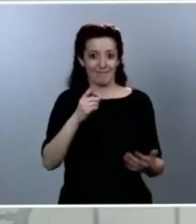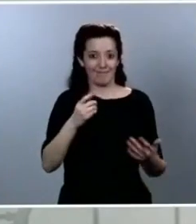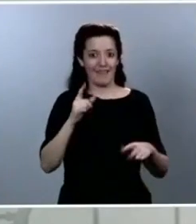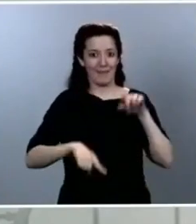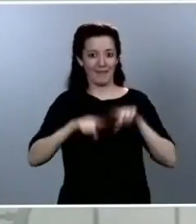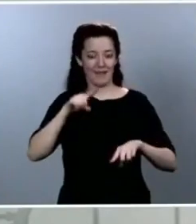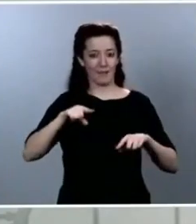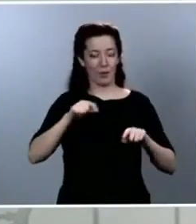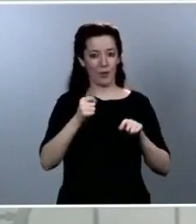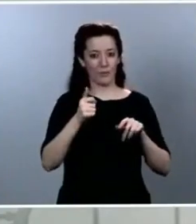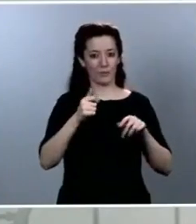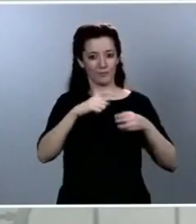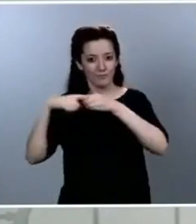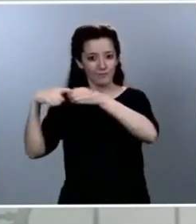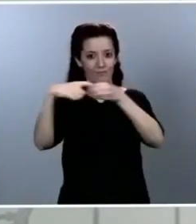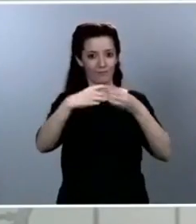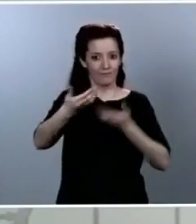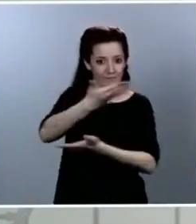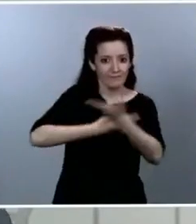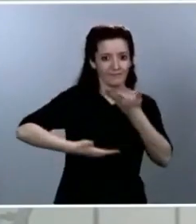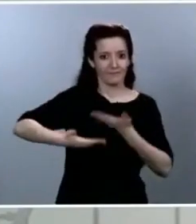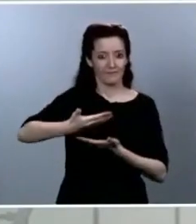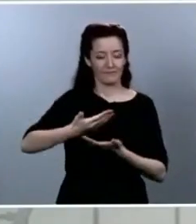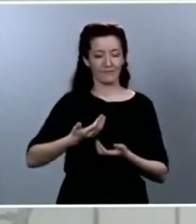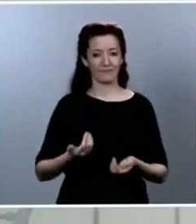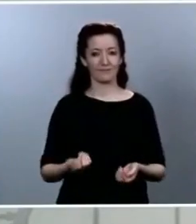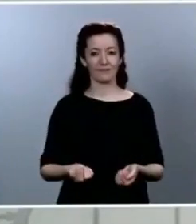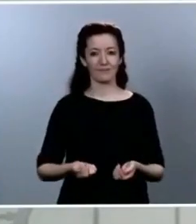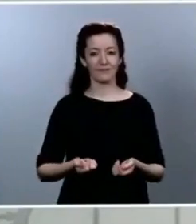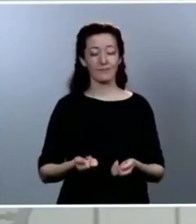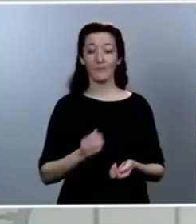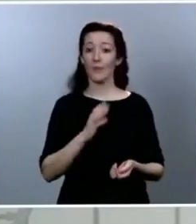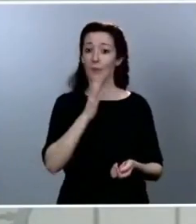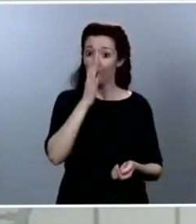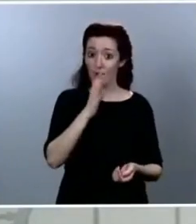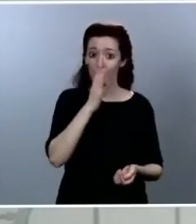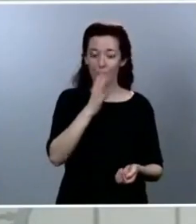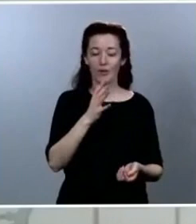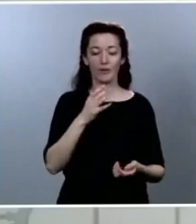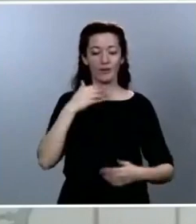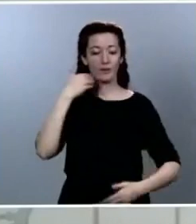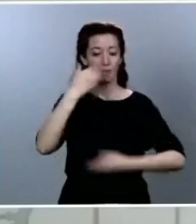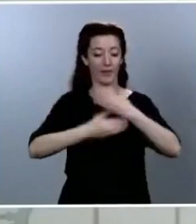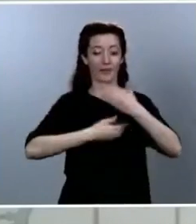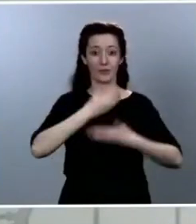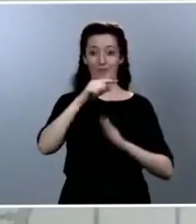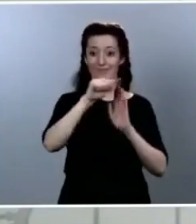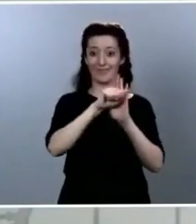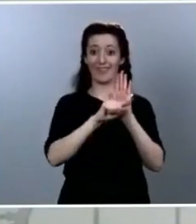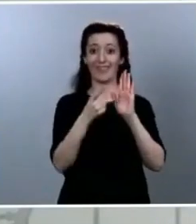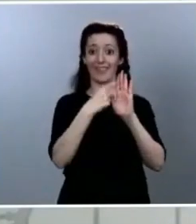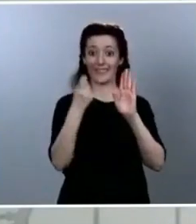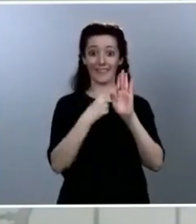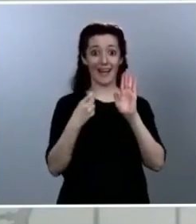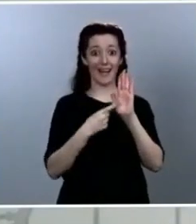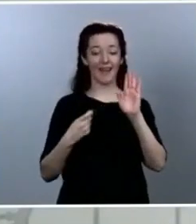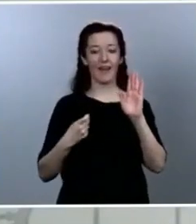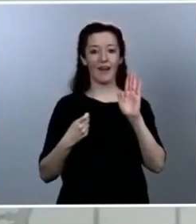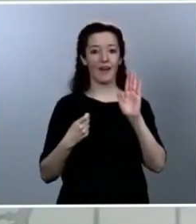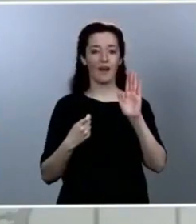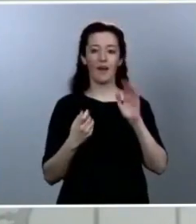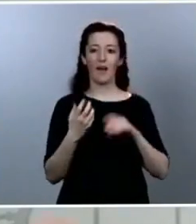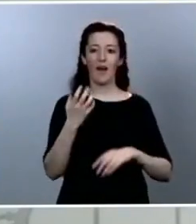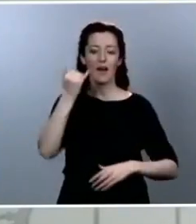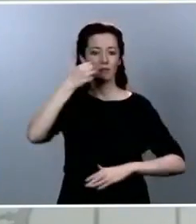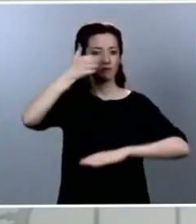para garantizar esta máxima coordinación, todo el proceso de desescalada se regirá por un mismo cuadro de mandos integral